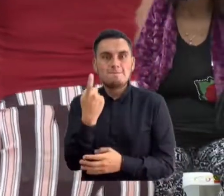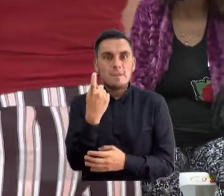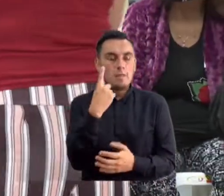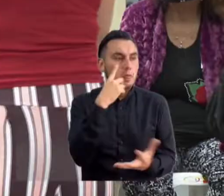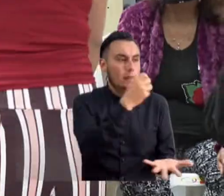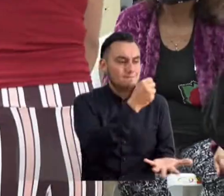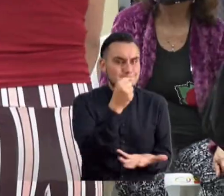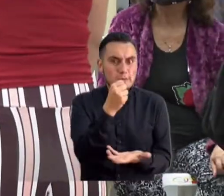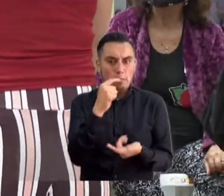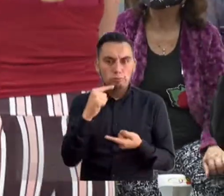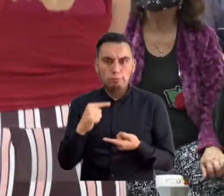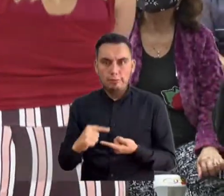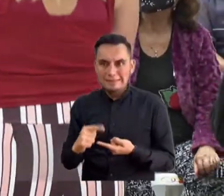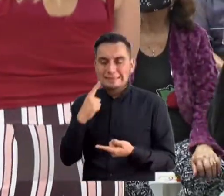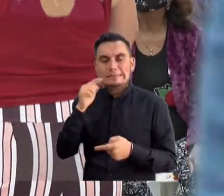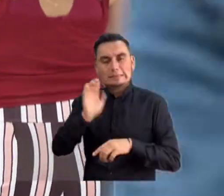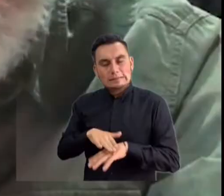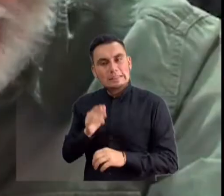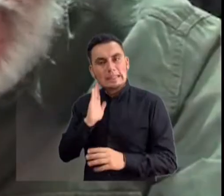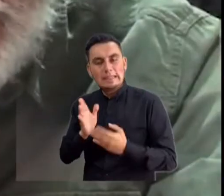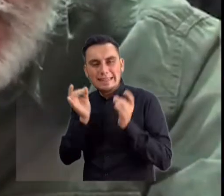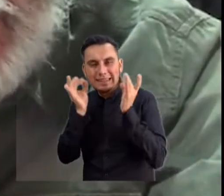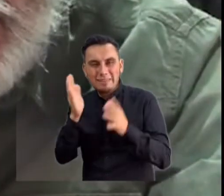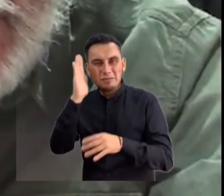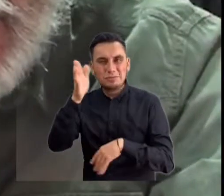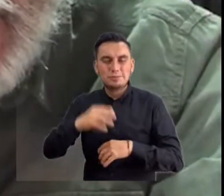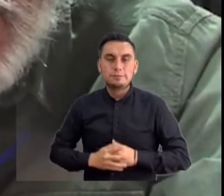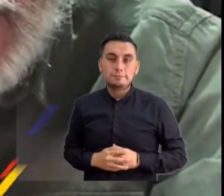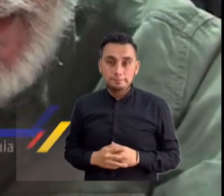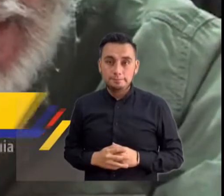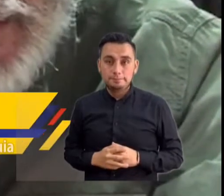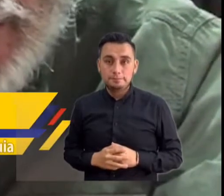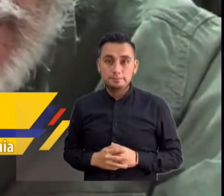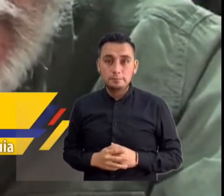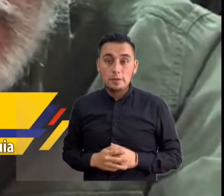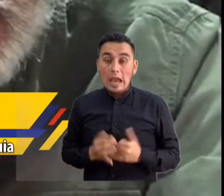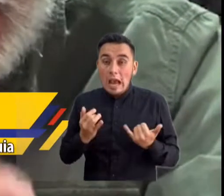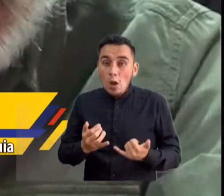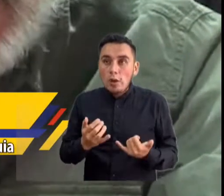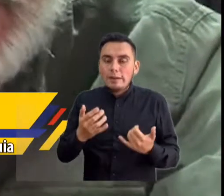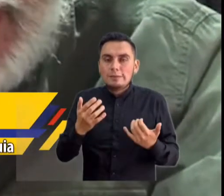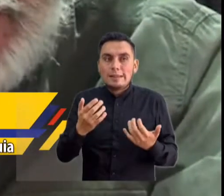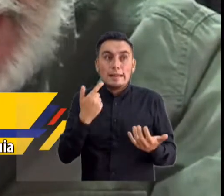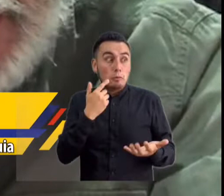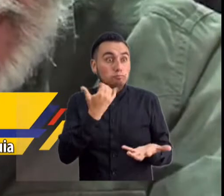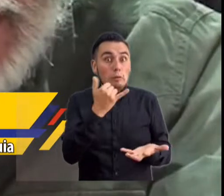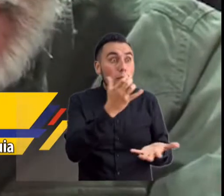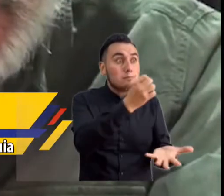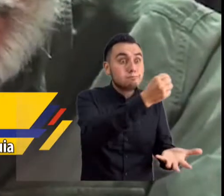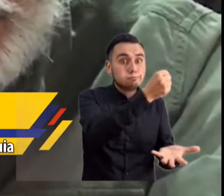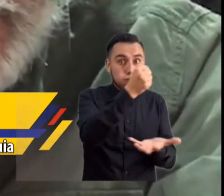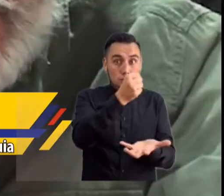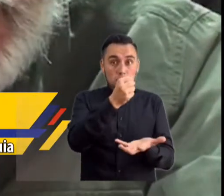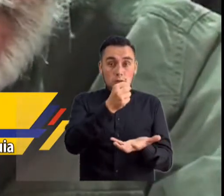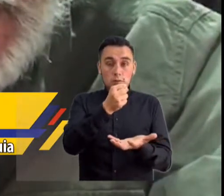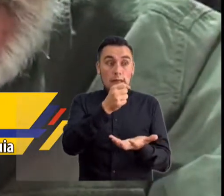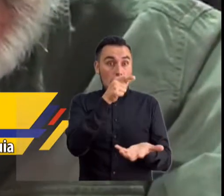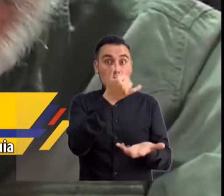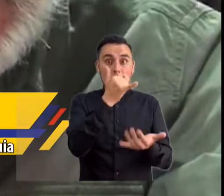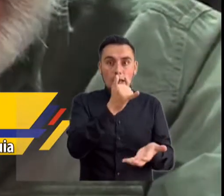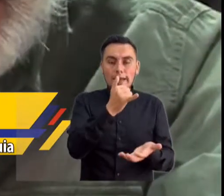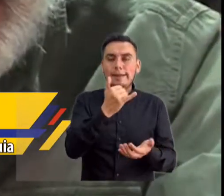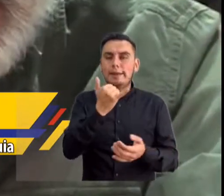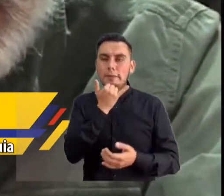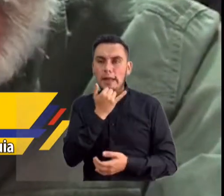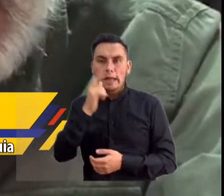falta de recursos pueda generar una crisis mayor. Muy lamentable el hecho de que estando la plata, supuestamente,